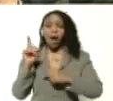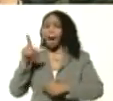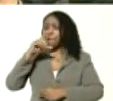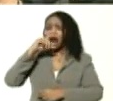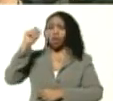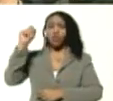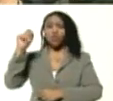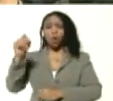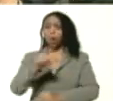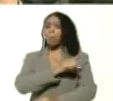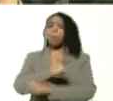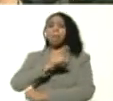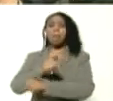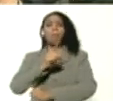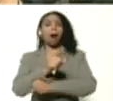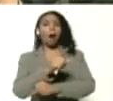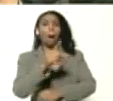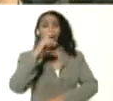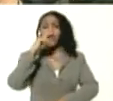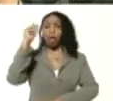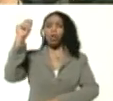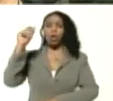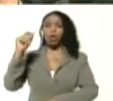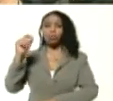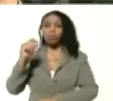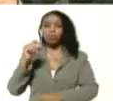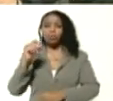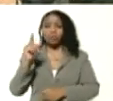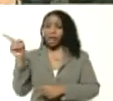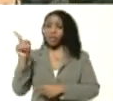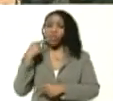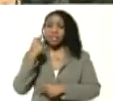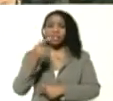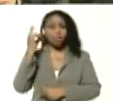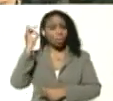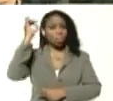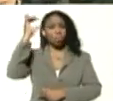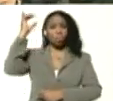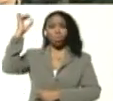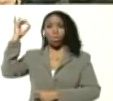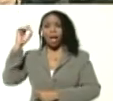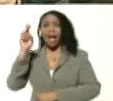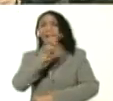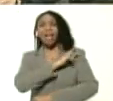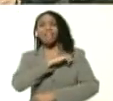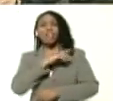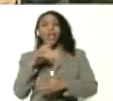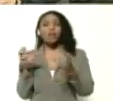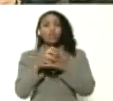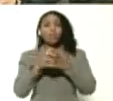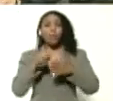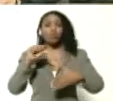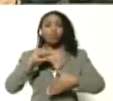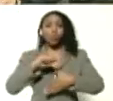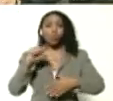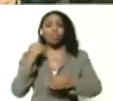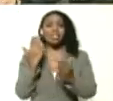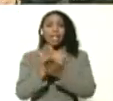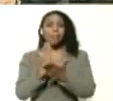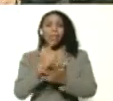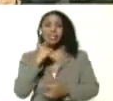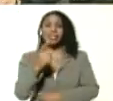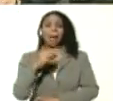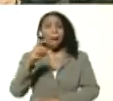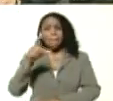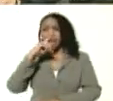el régimen de Maduro, se la pasa en eso, Craig Faller, jefe del comando sur, declara todos los días, que Maduro,